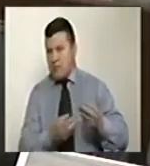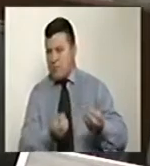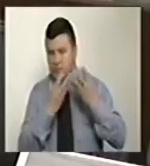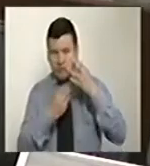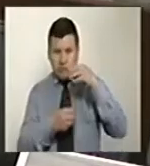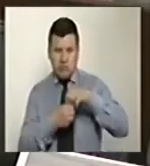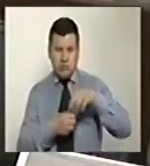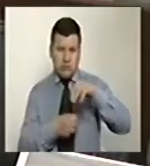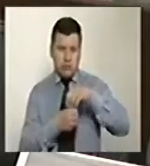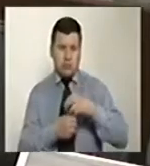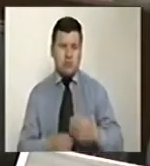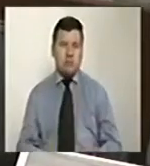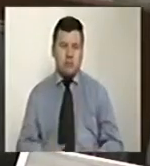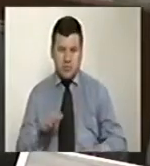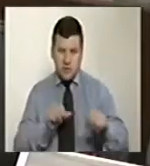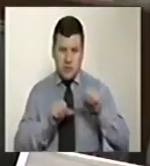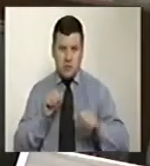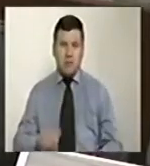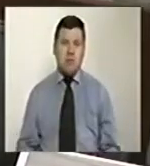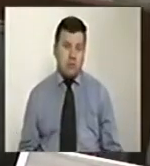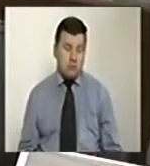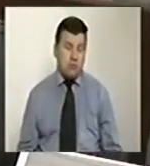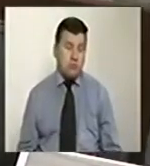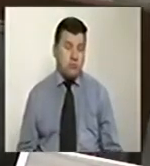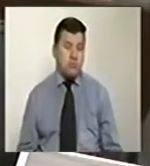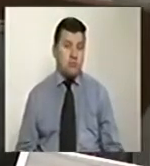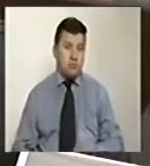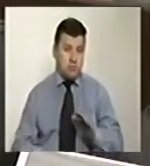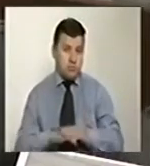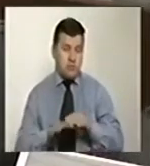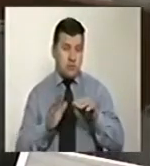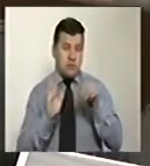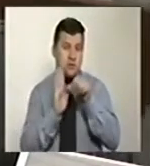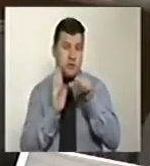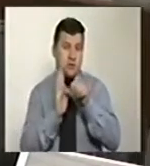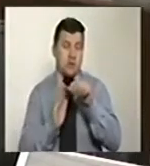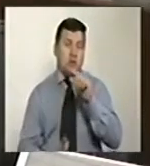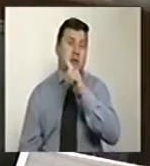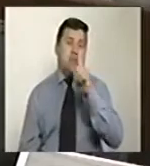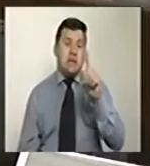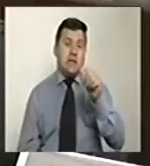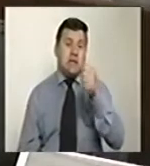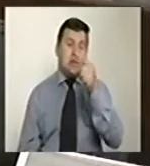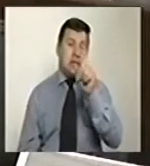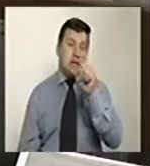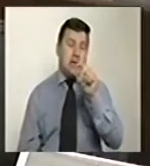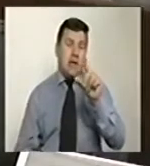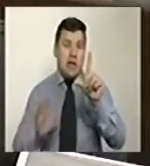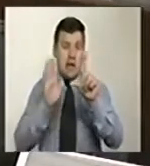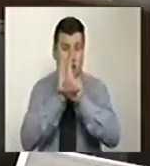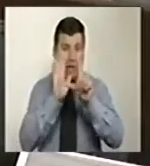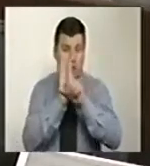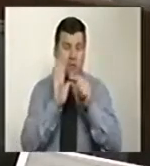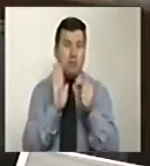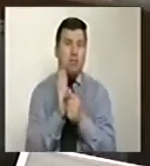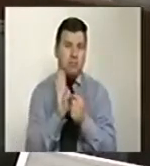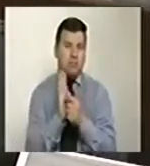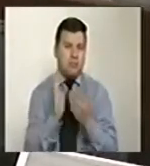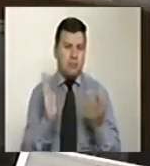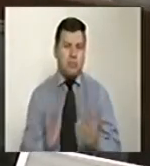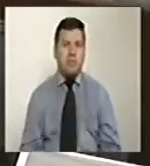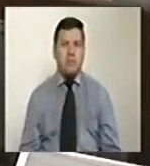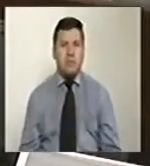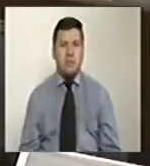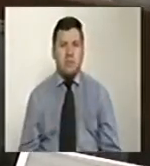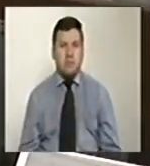y lesión con producto químico. En ese orden de ideas, el artículo 116 de la mencionada ley establece lo siguiente.